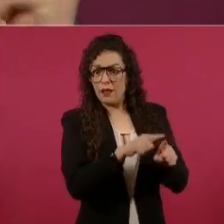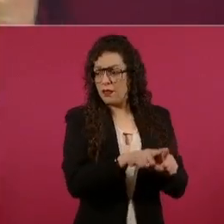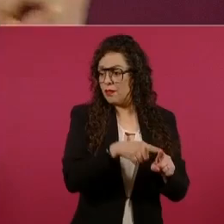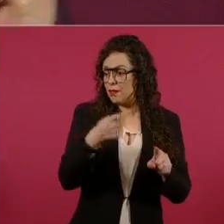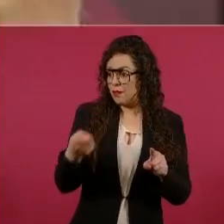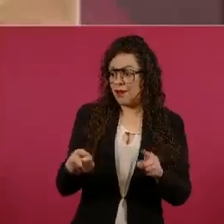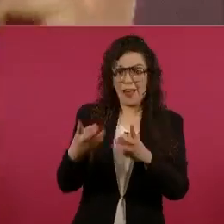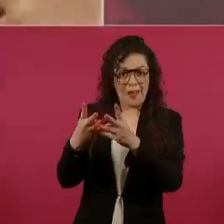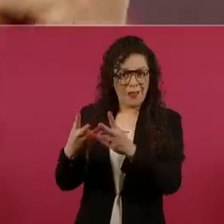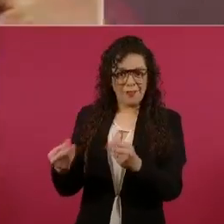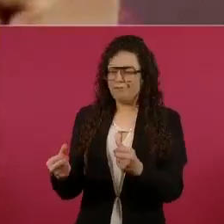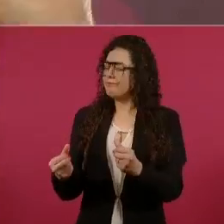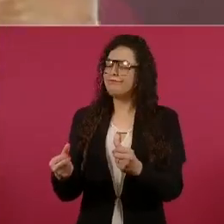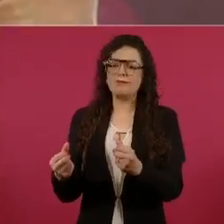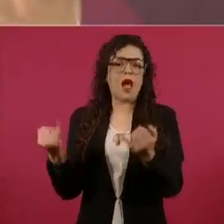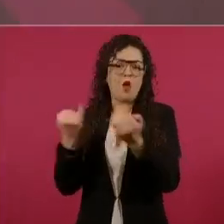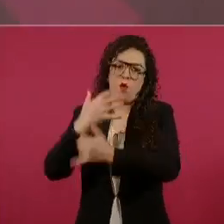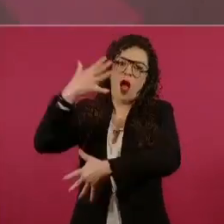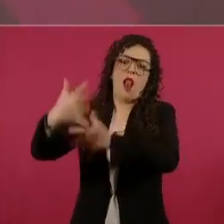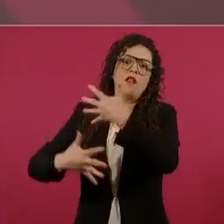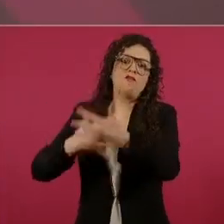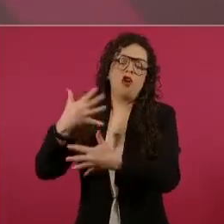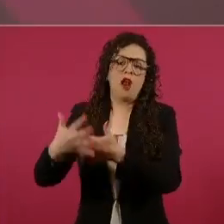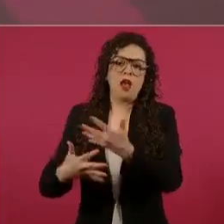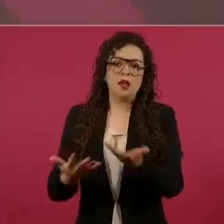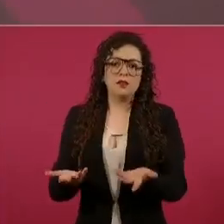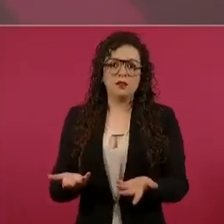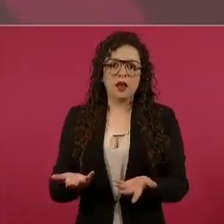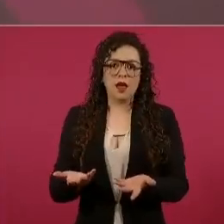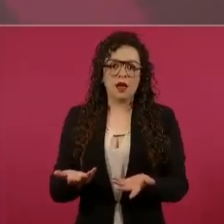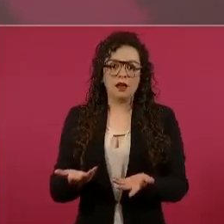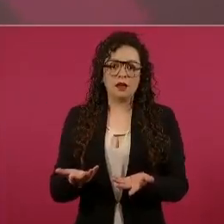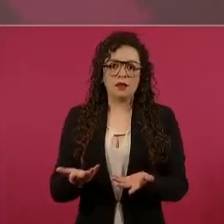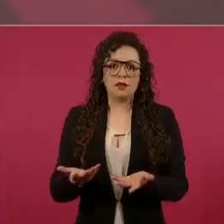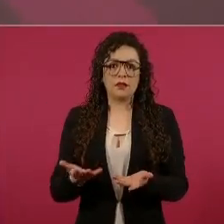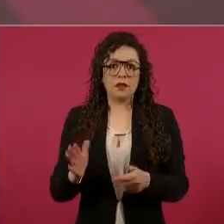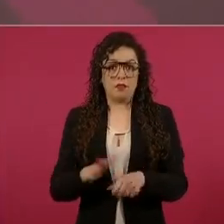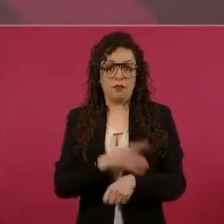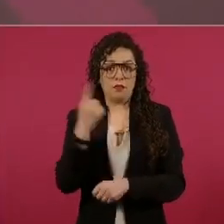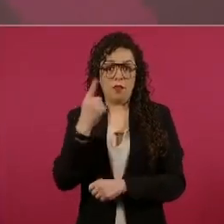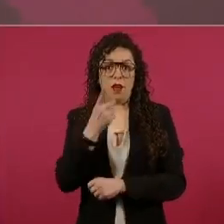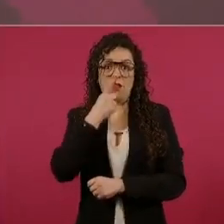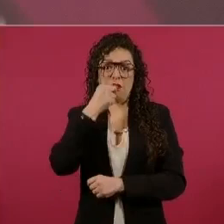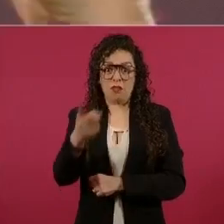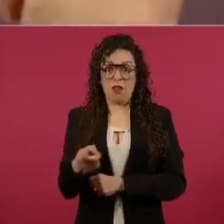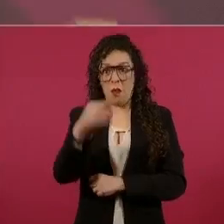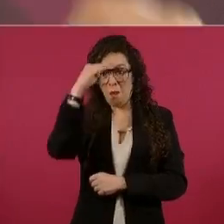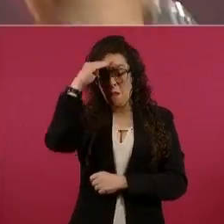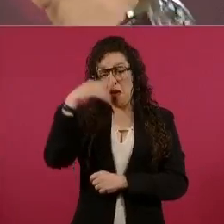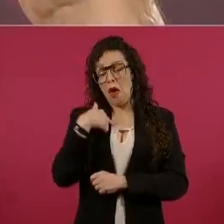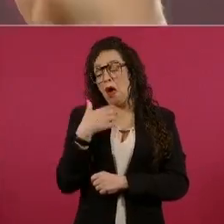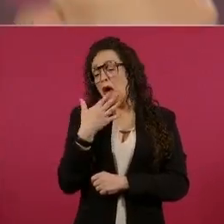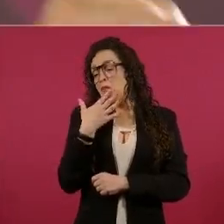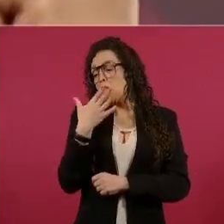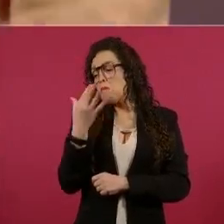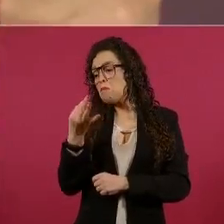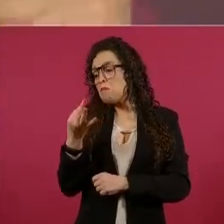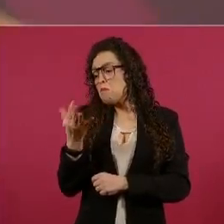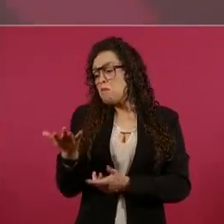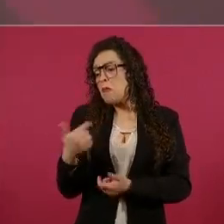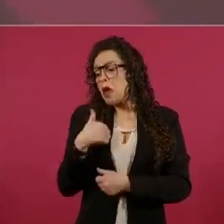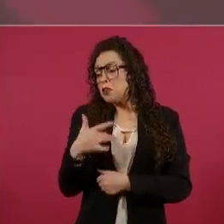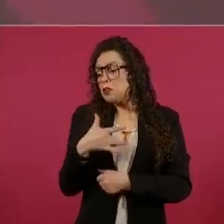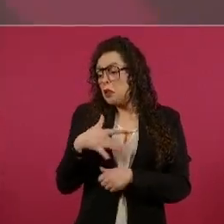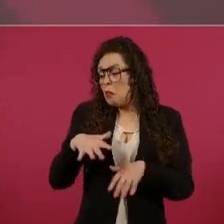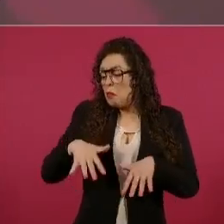no me va a temblar la mano, va a haber mano